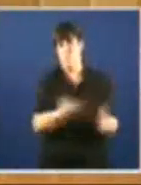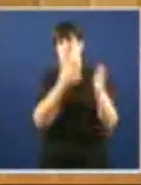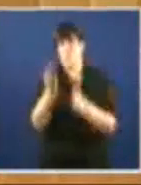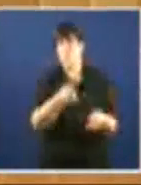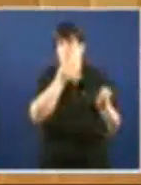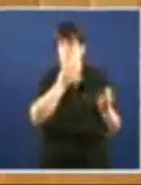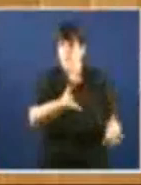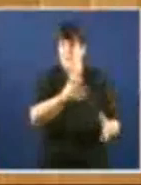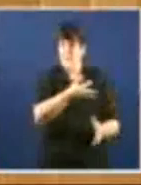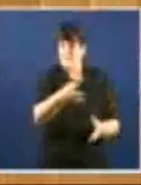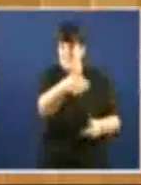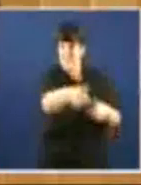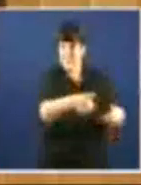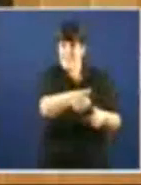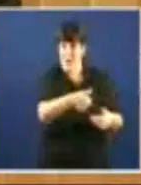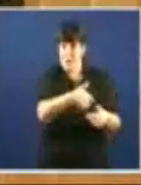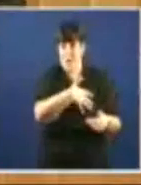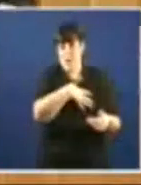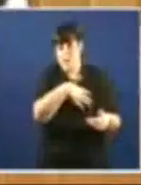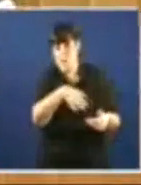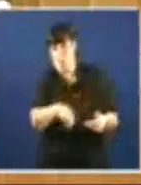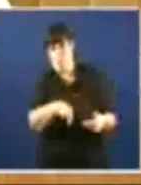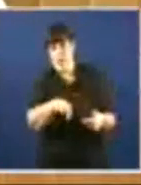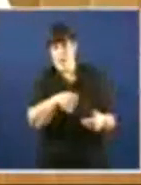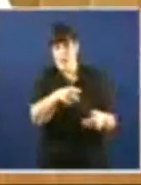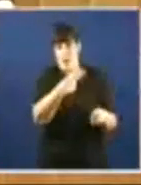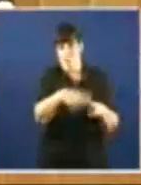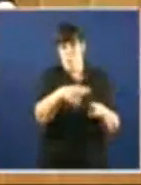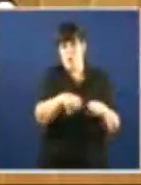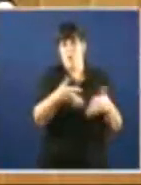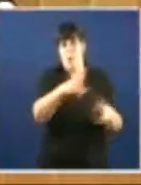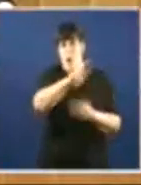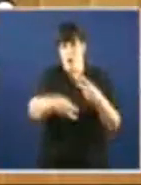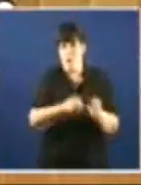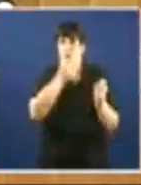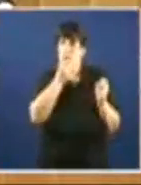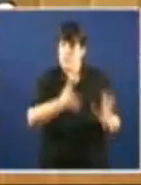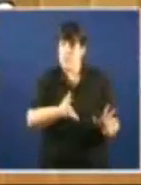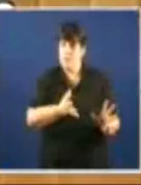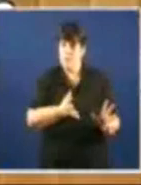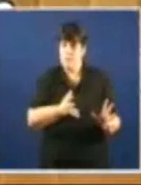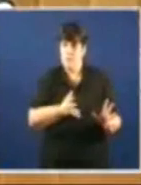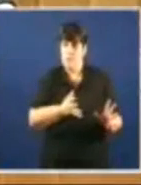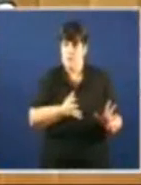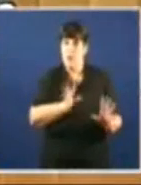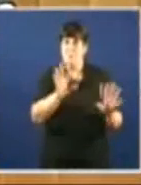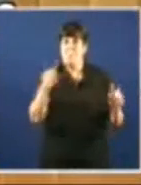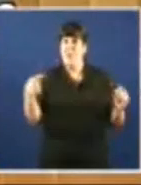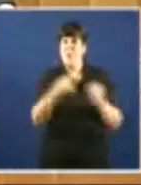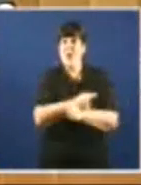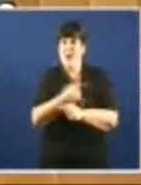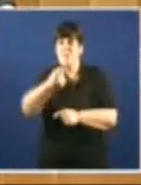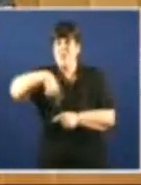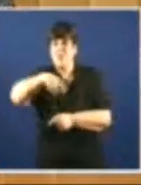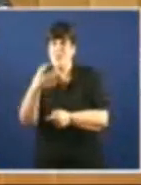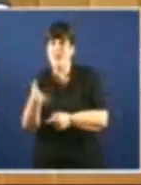Para usos productivos Podería estar cuberta Por unha política De reciclase adecuada A cambio Envenenase a auga Destruese a agricultura A